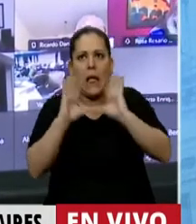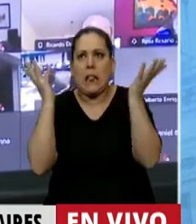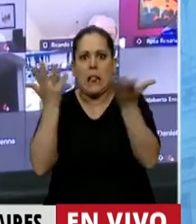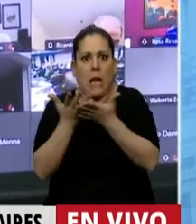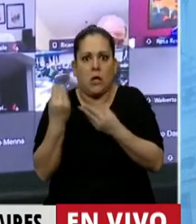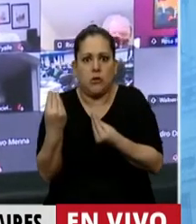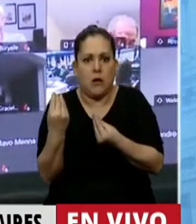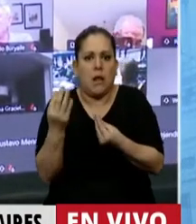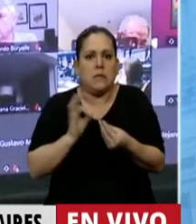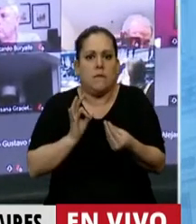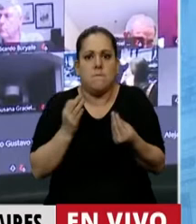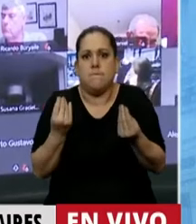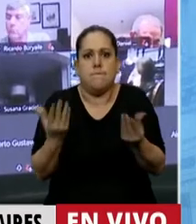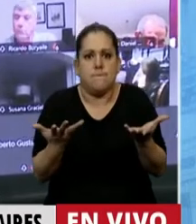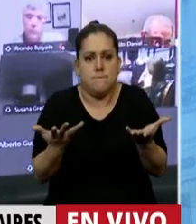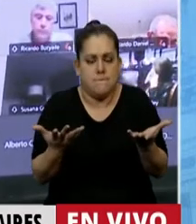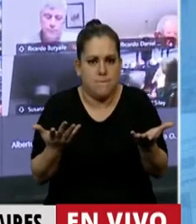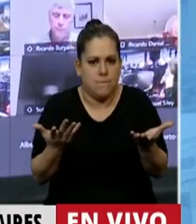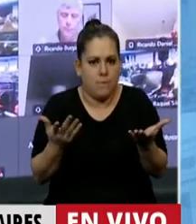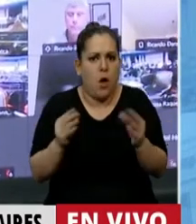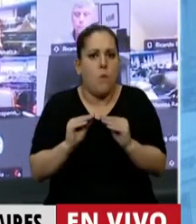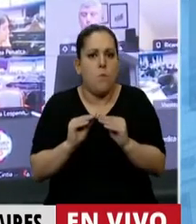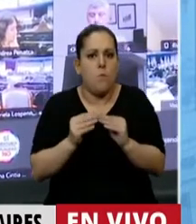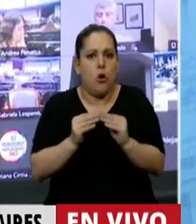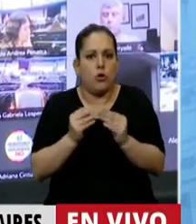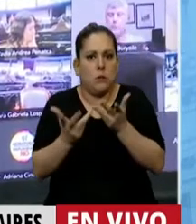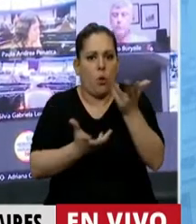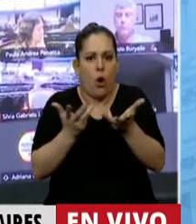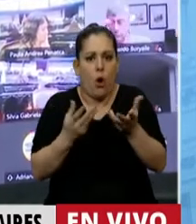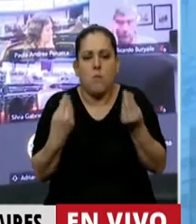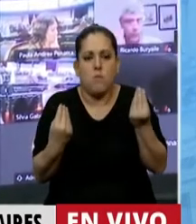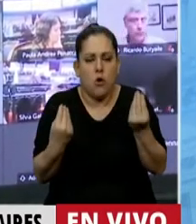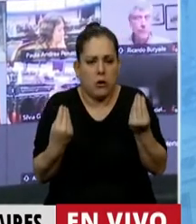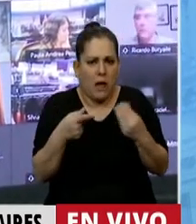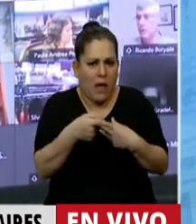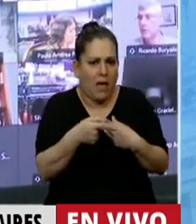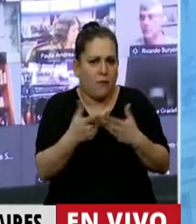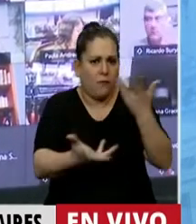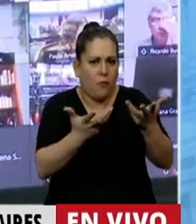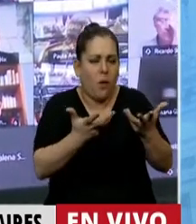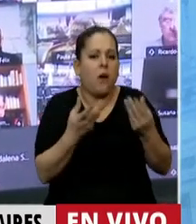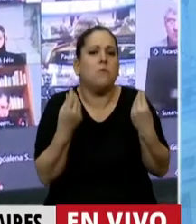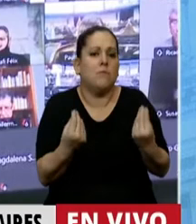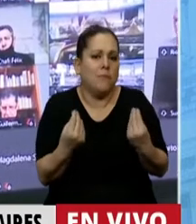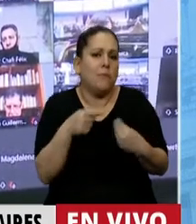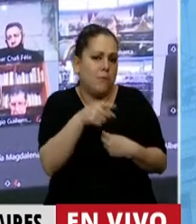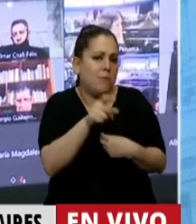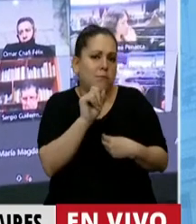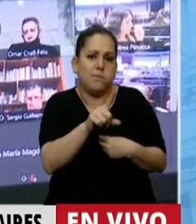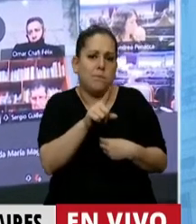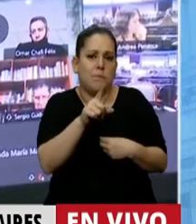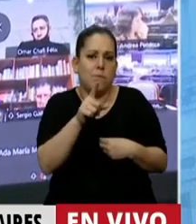y en nuestro país. Y las causas de la depredación del ambiente no son otras que el modo de producción